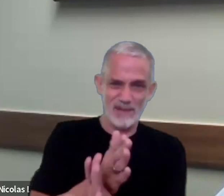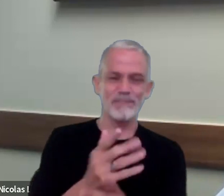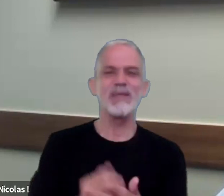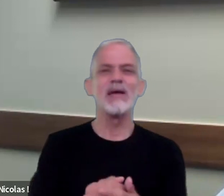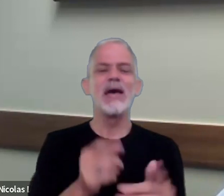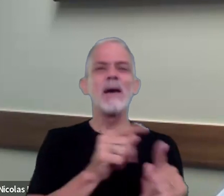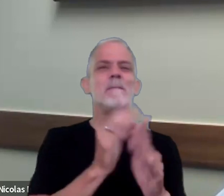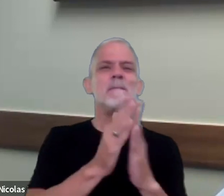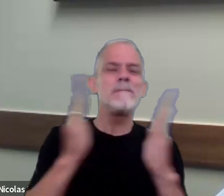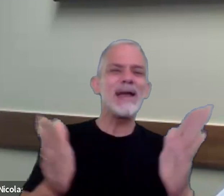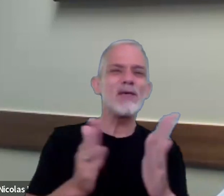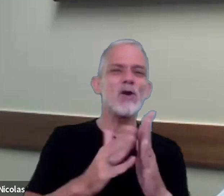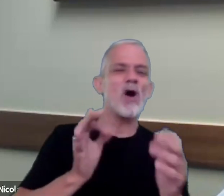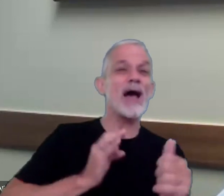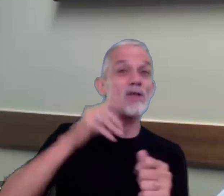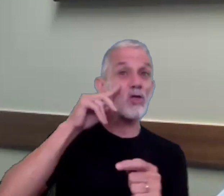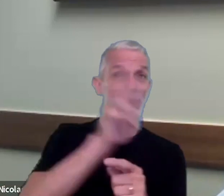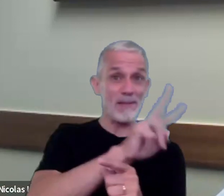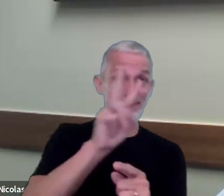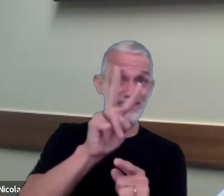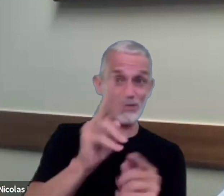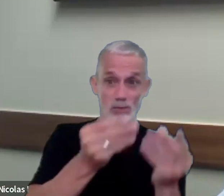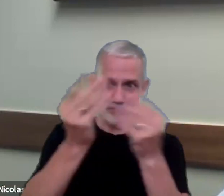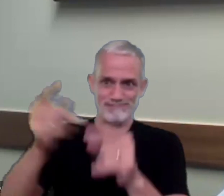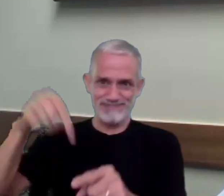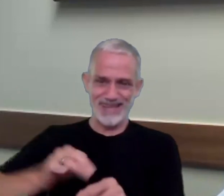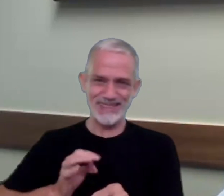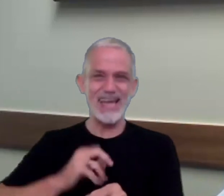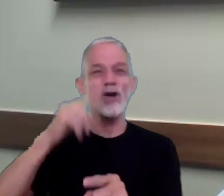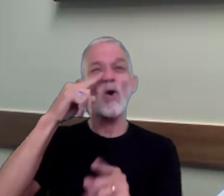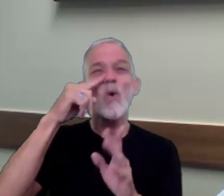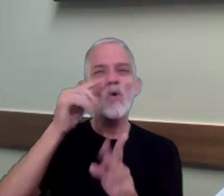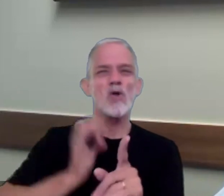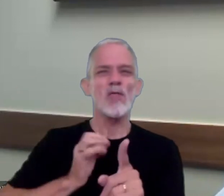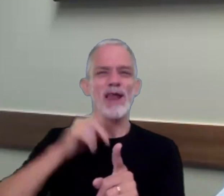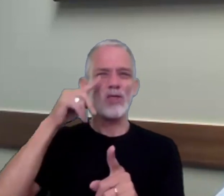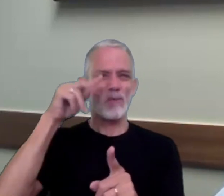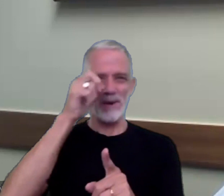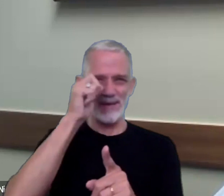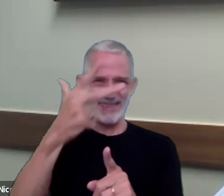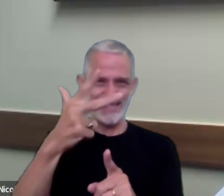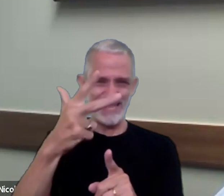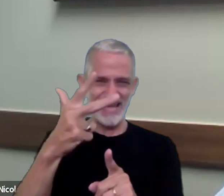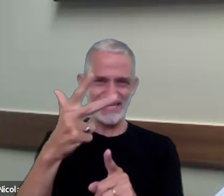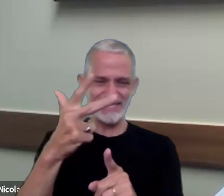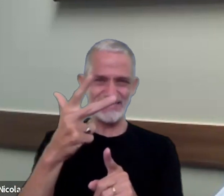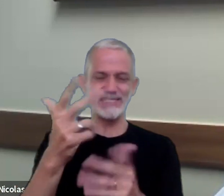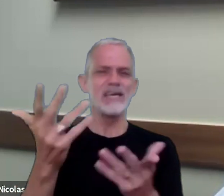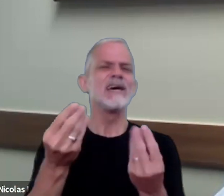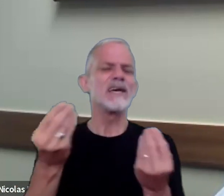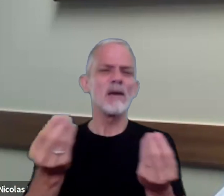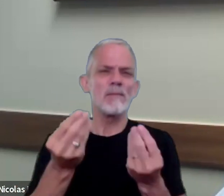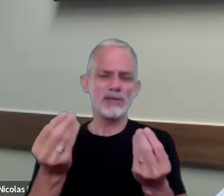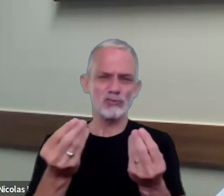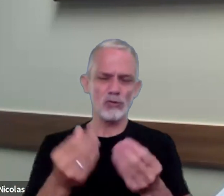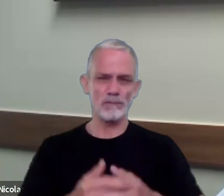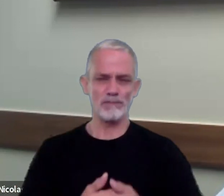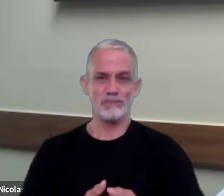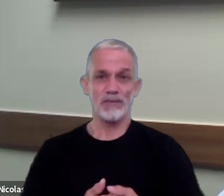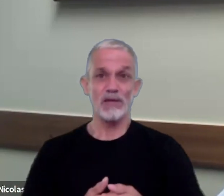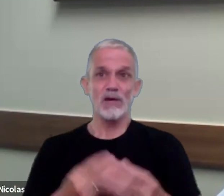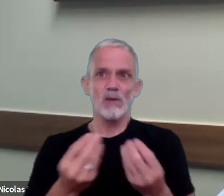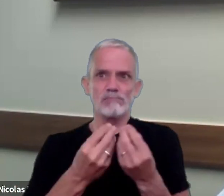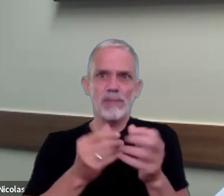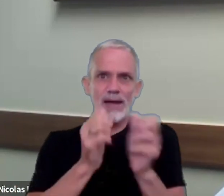los periodos 2022 que se presentaron este año en junio del 2023 lo que ocurre es que muchas